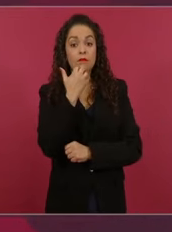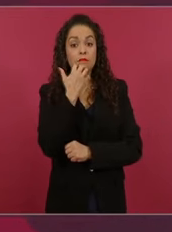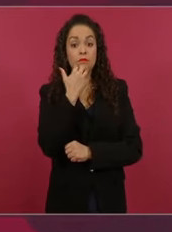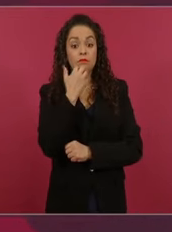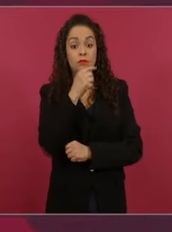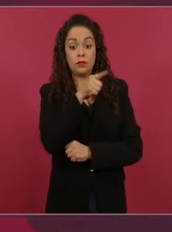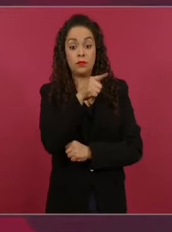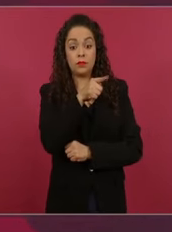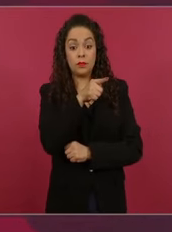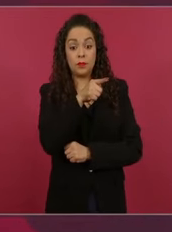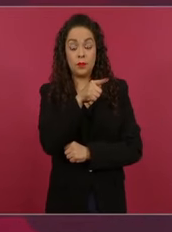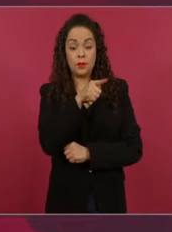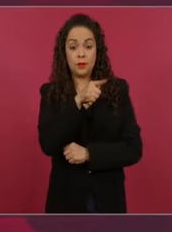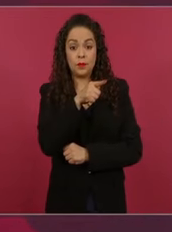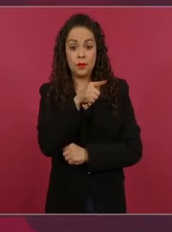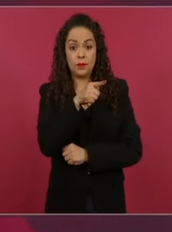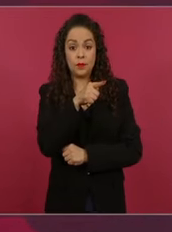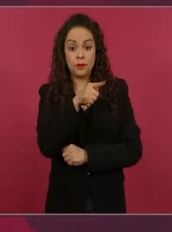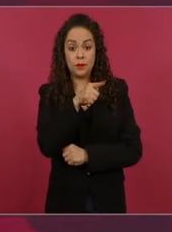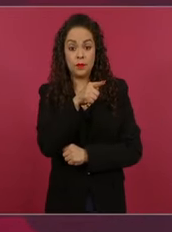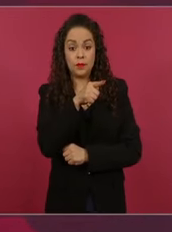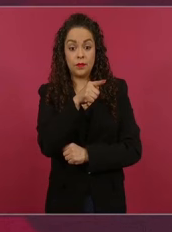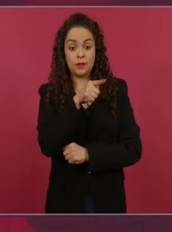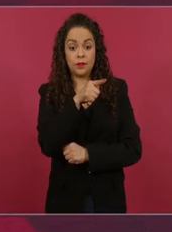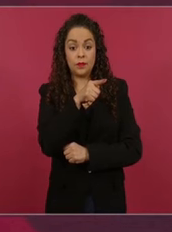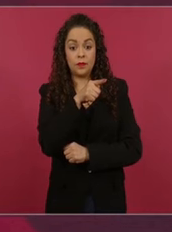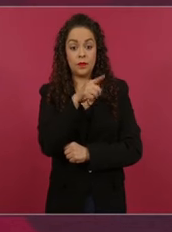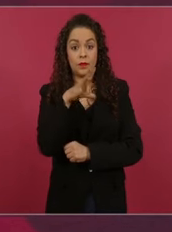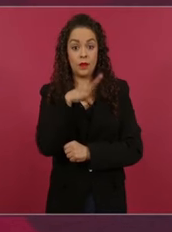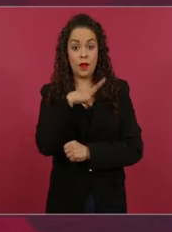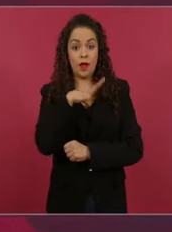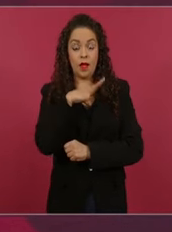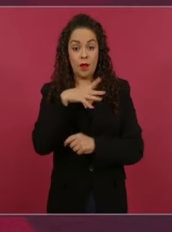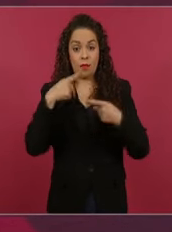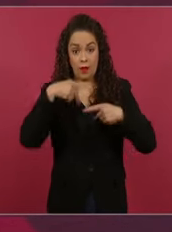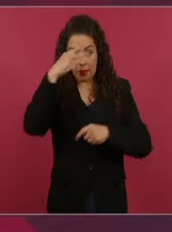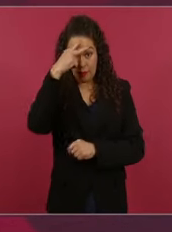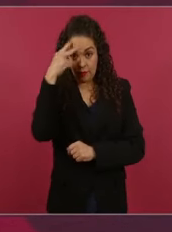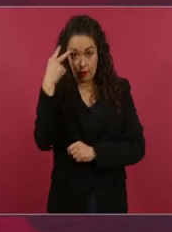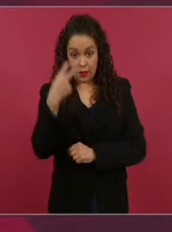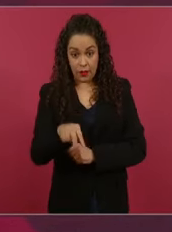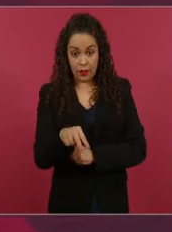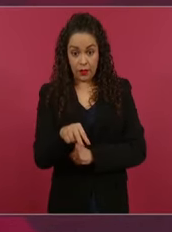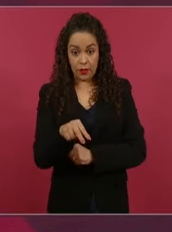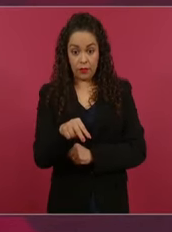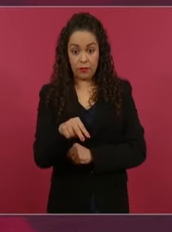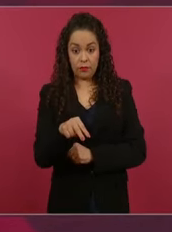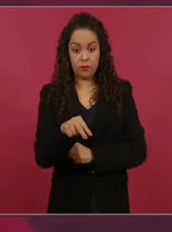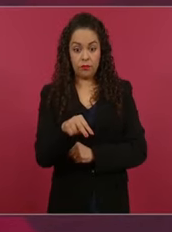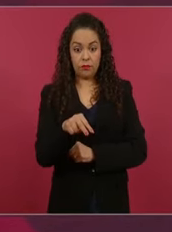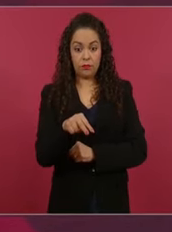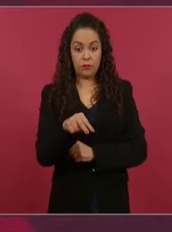lo han hecho por viajes